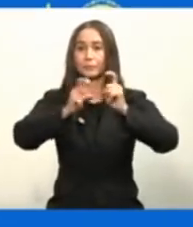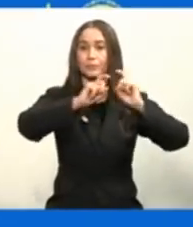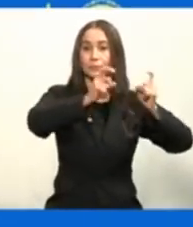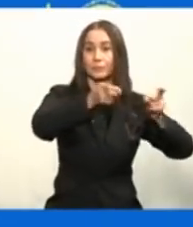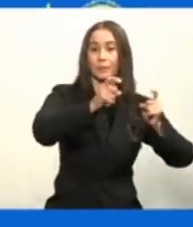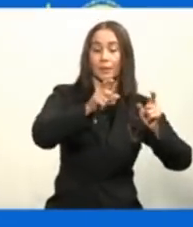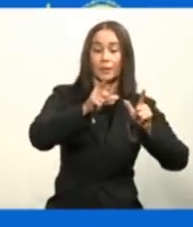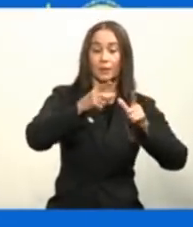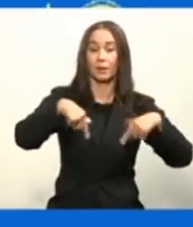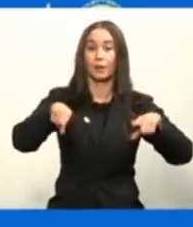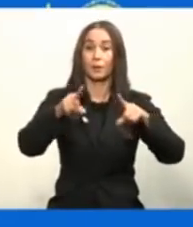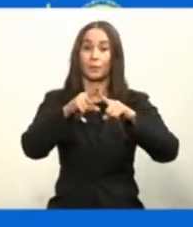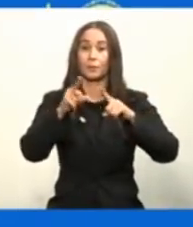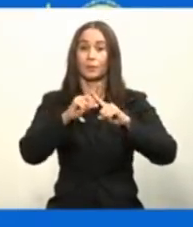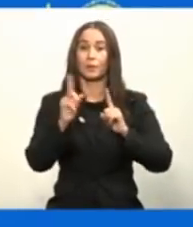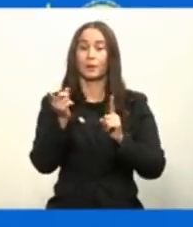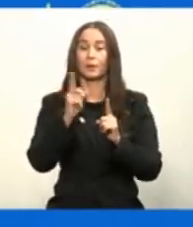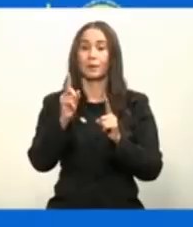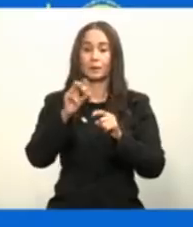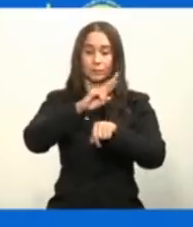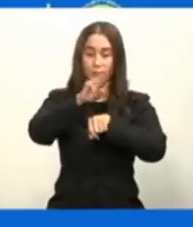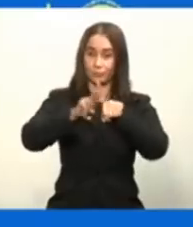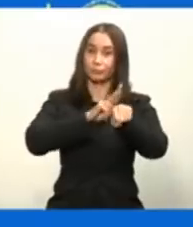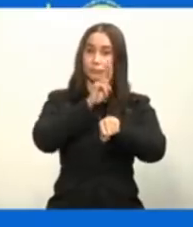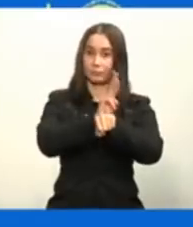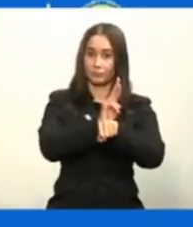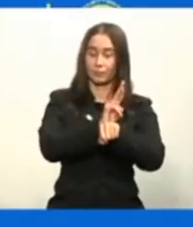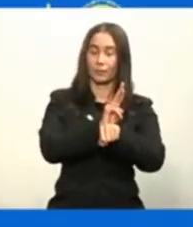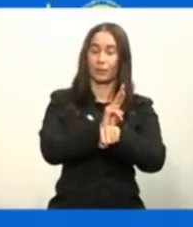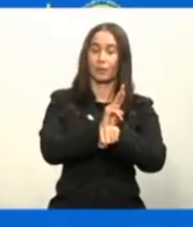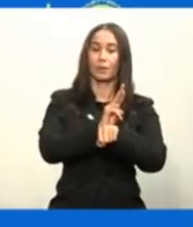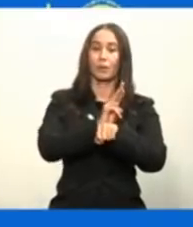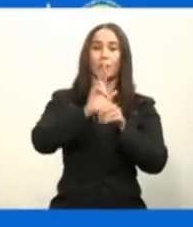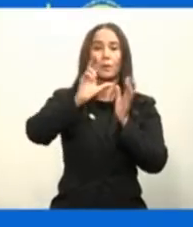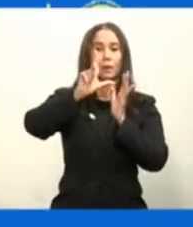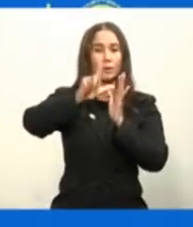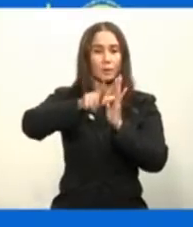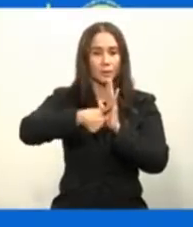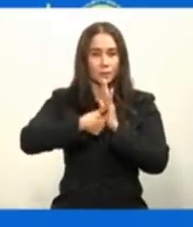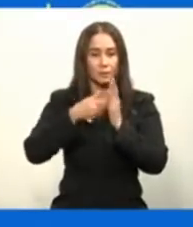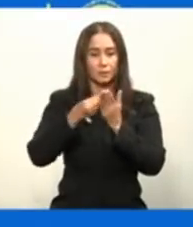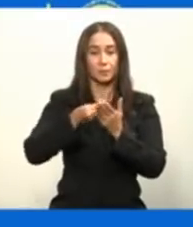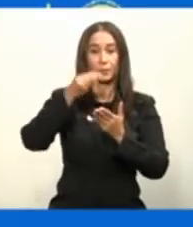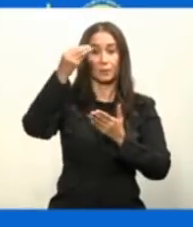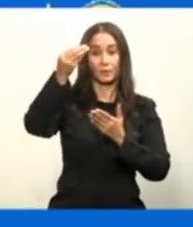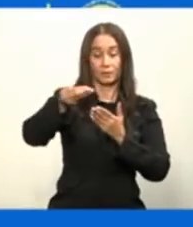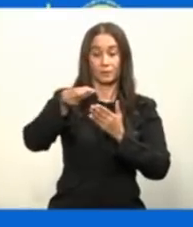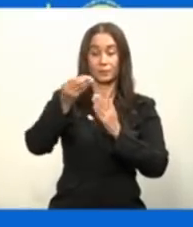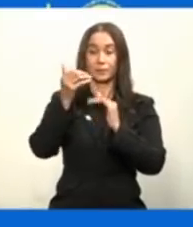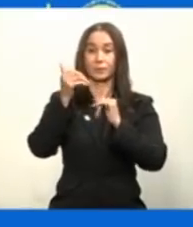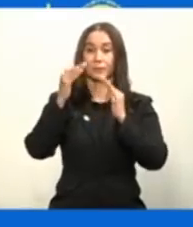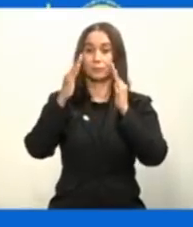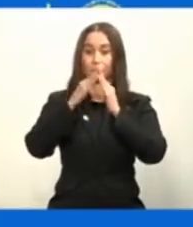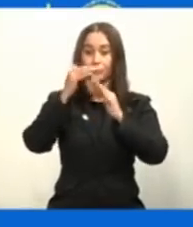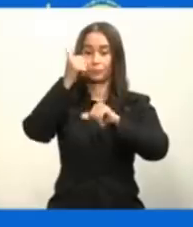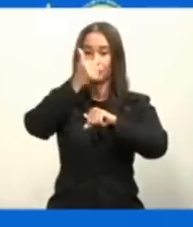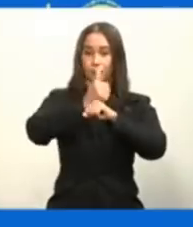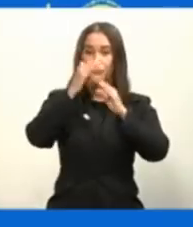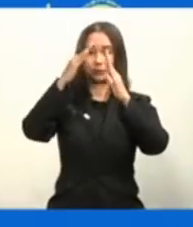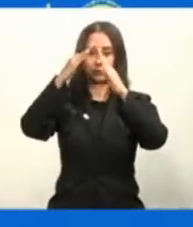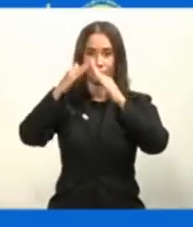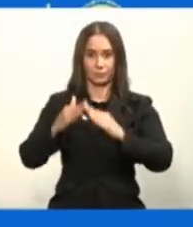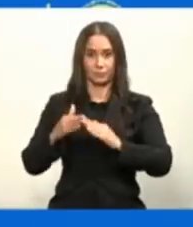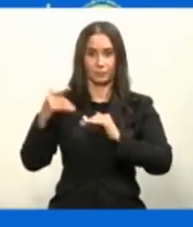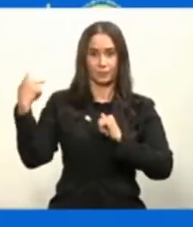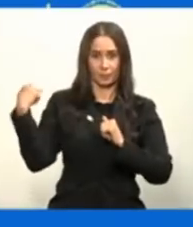diferentes centros de acopios regionales, luego iría a lo que son los puestos de vacunación intramurales